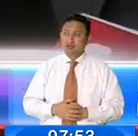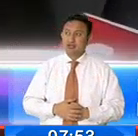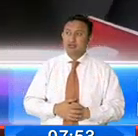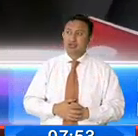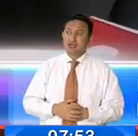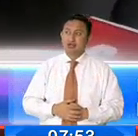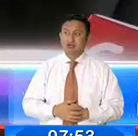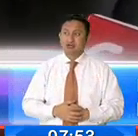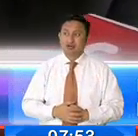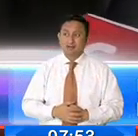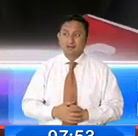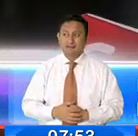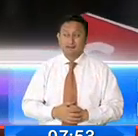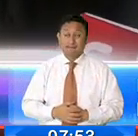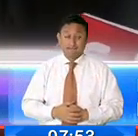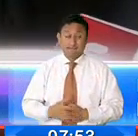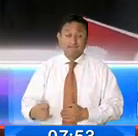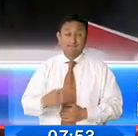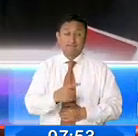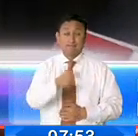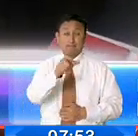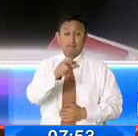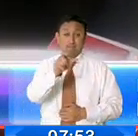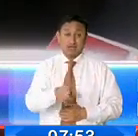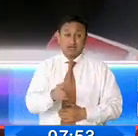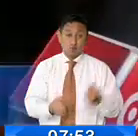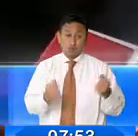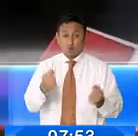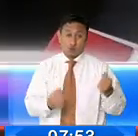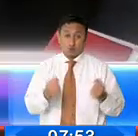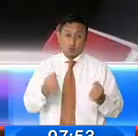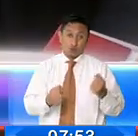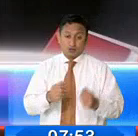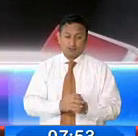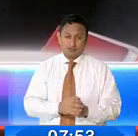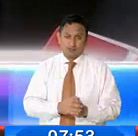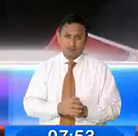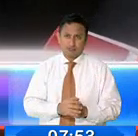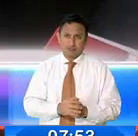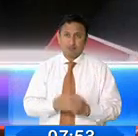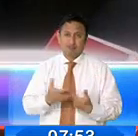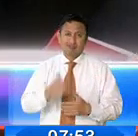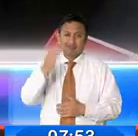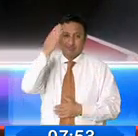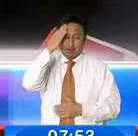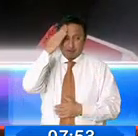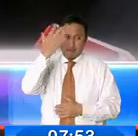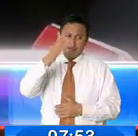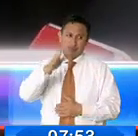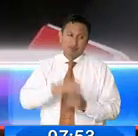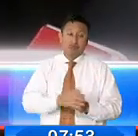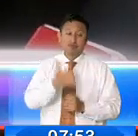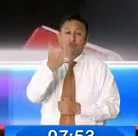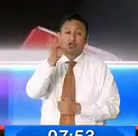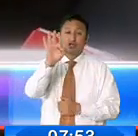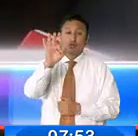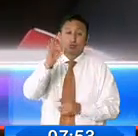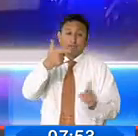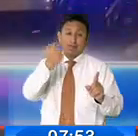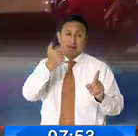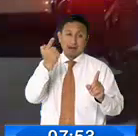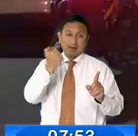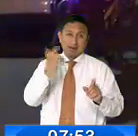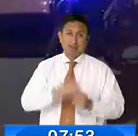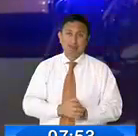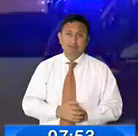se encontraba movilizándose en un automotor, es atacado, se tiene reconocimiento que son alrededor de 19 impactos de bala.